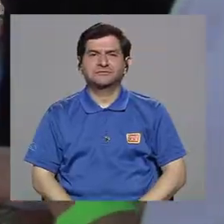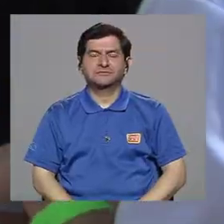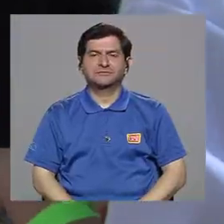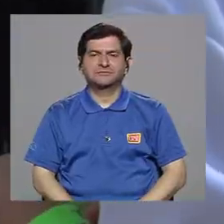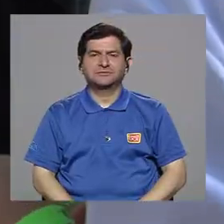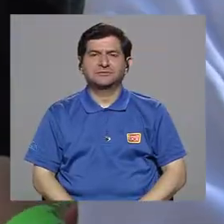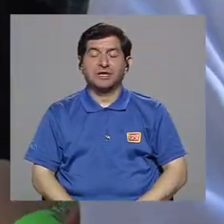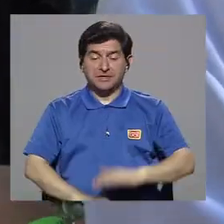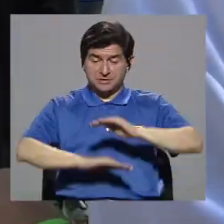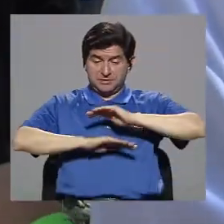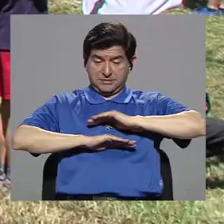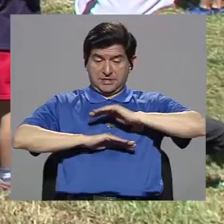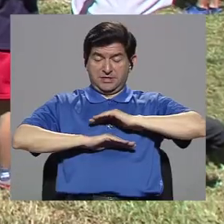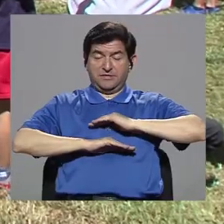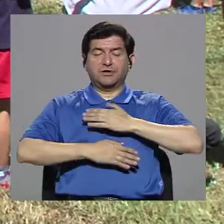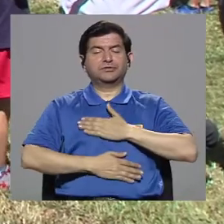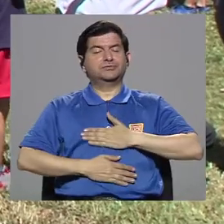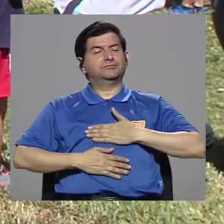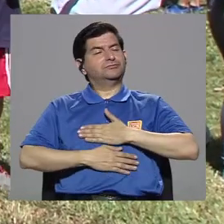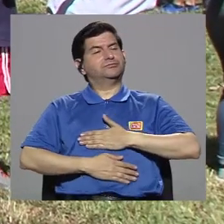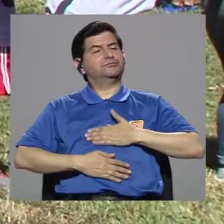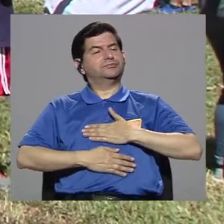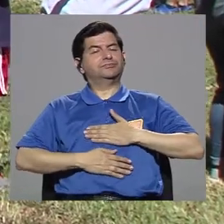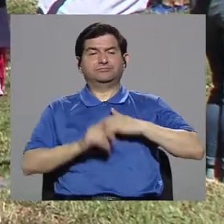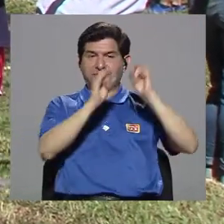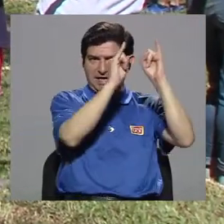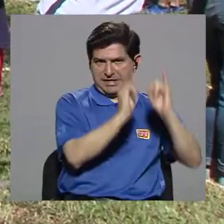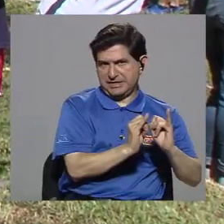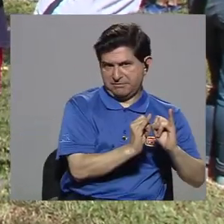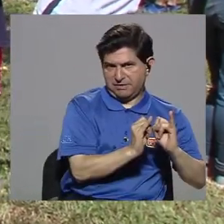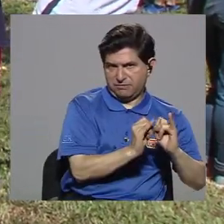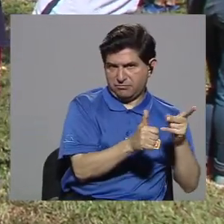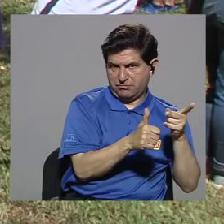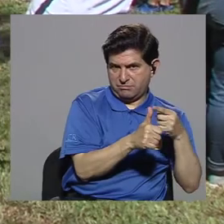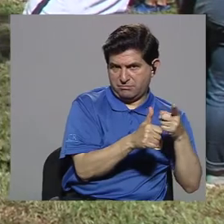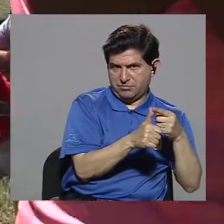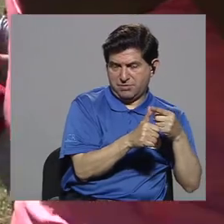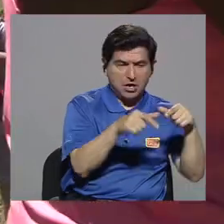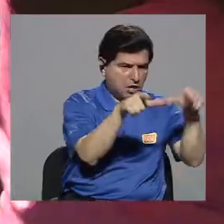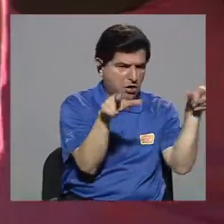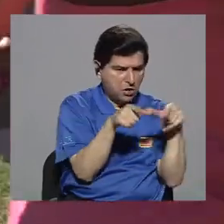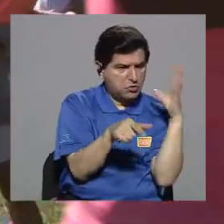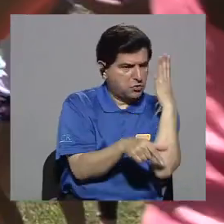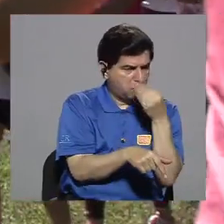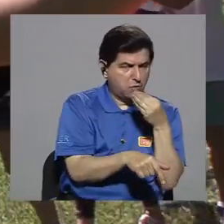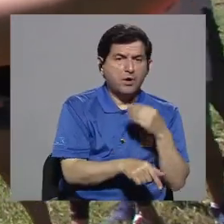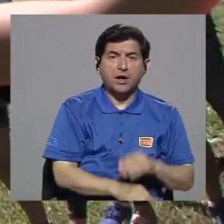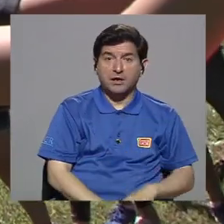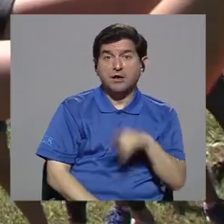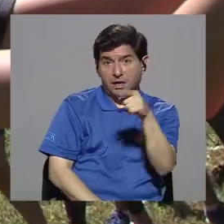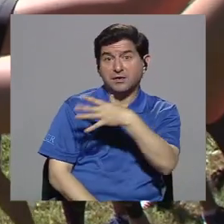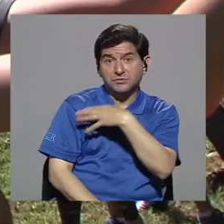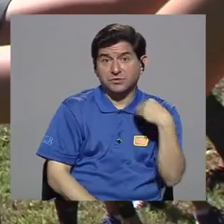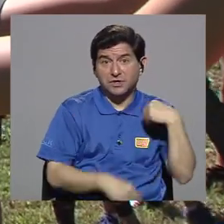individual de estar en un lugar bonito, porque a no le gusta estar en un lugar bonito, en un lugar limpio, ese